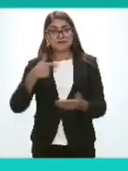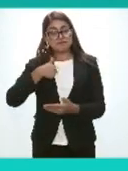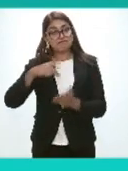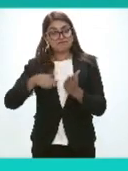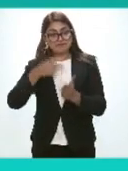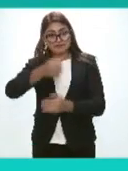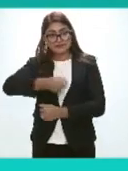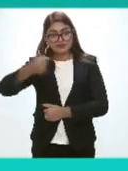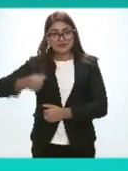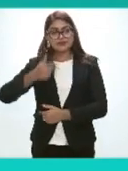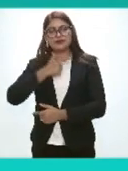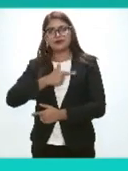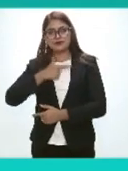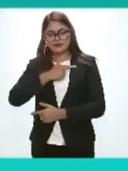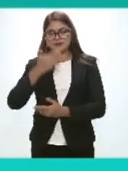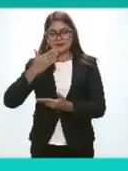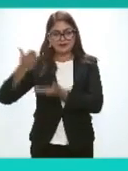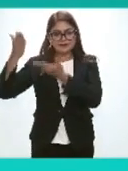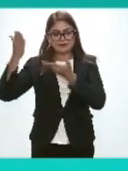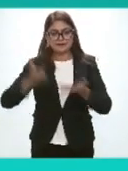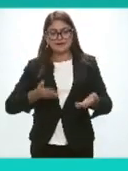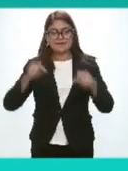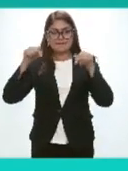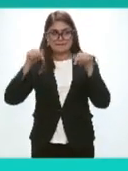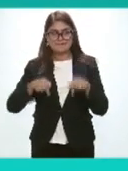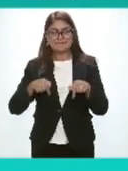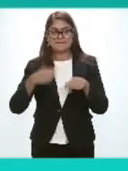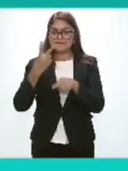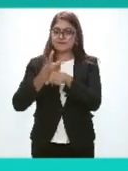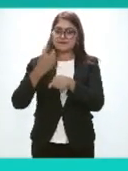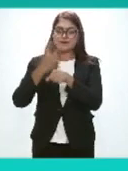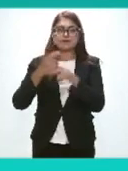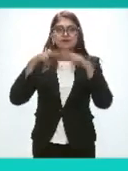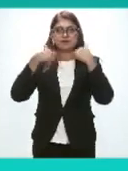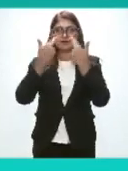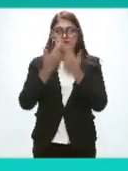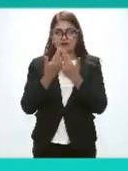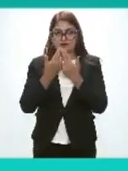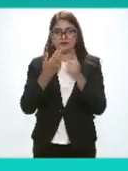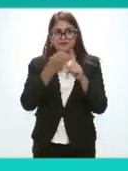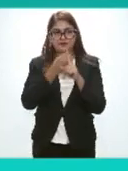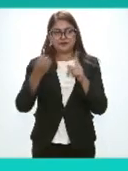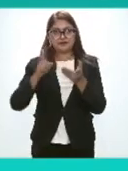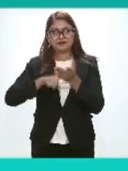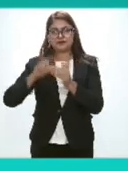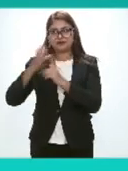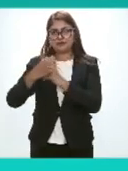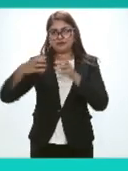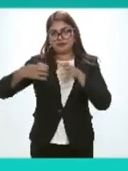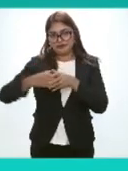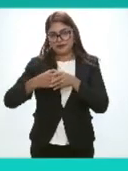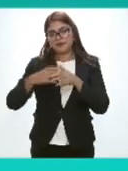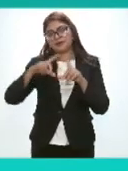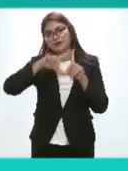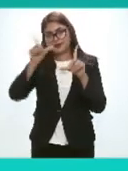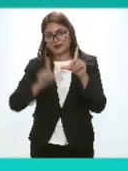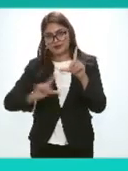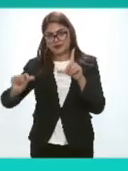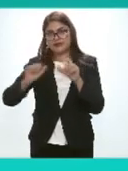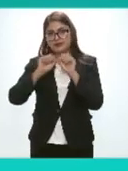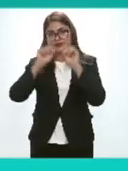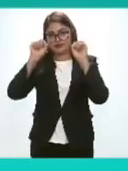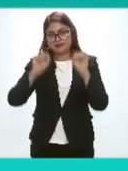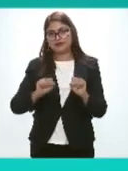pues les doy la más cordial bienvenida A esta segunda sesión ordinaria del Consejo Nacional Del